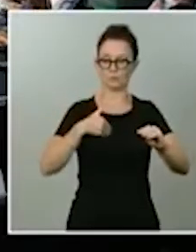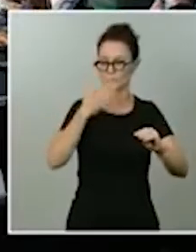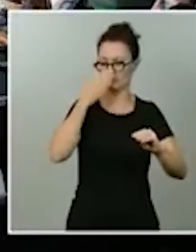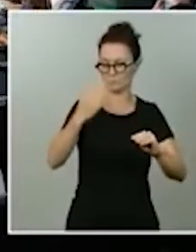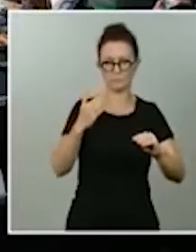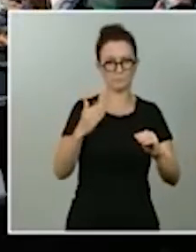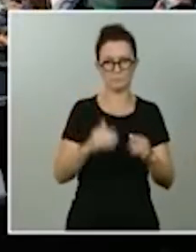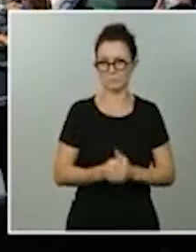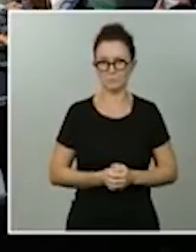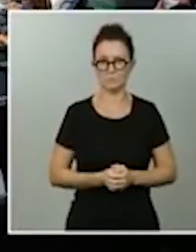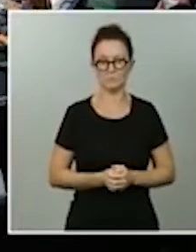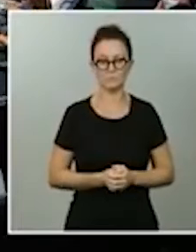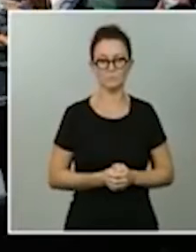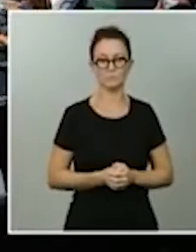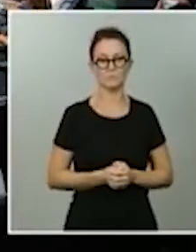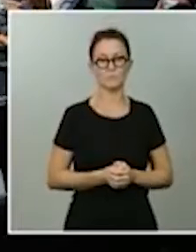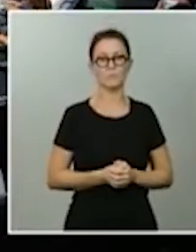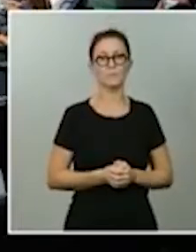Carmen del Rigo, de La Vanguardia.